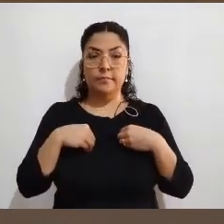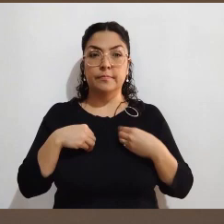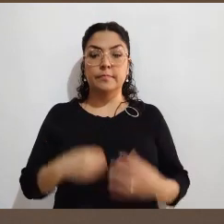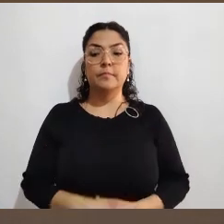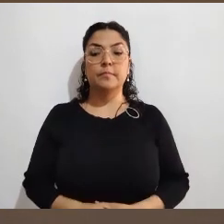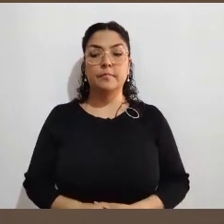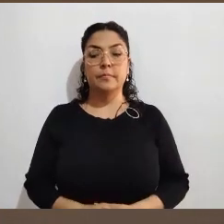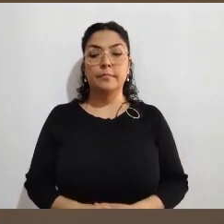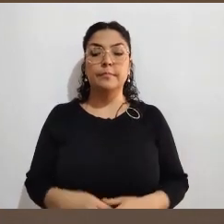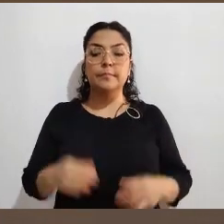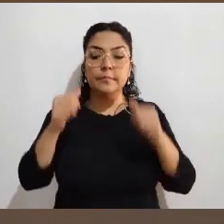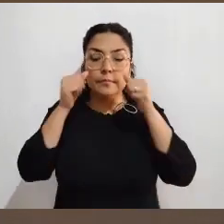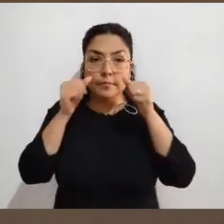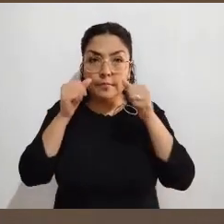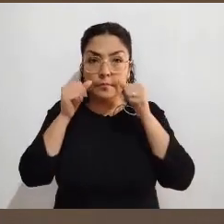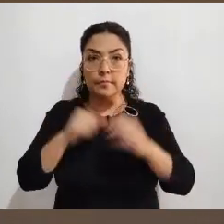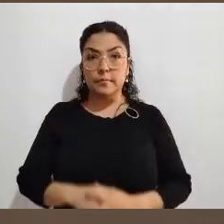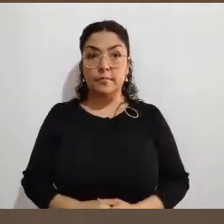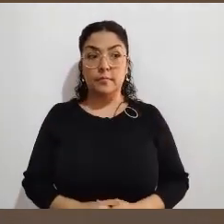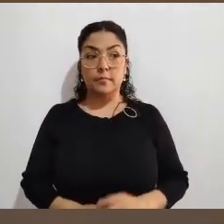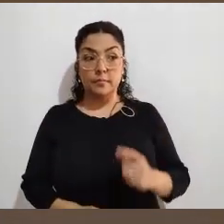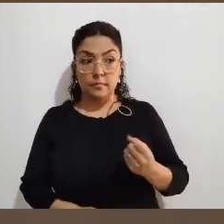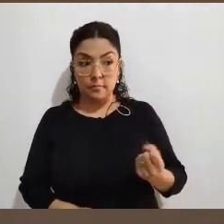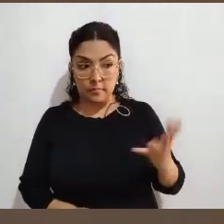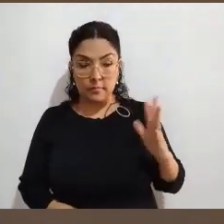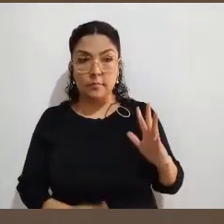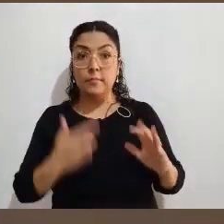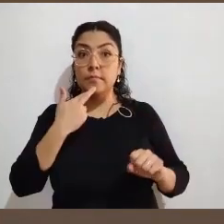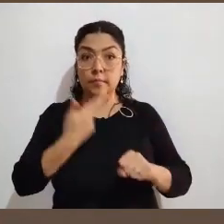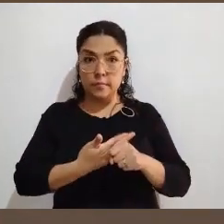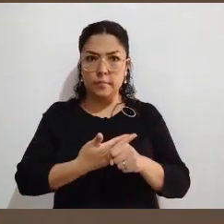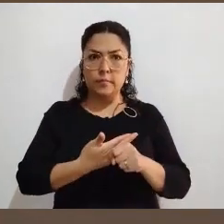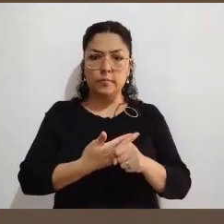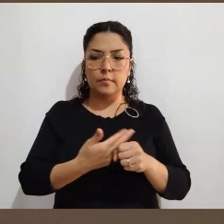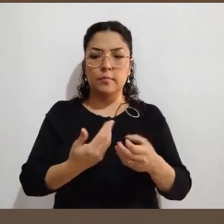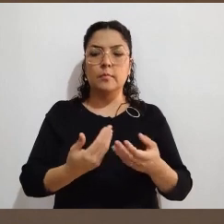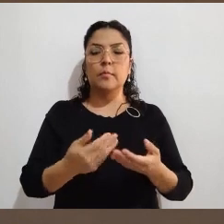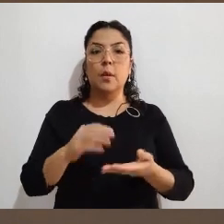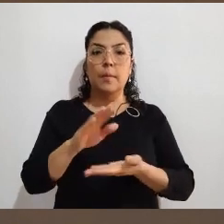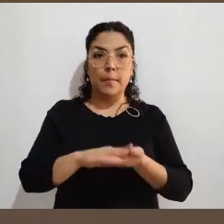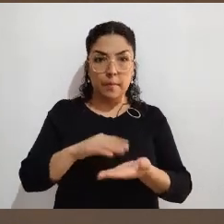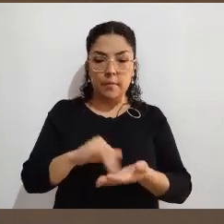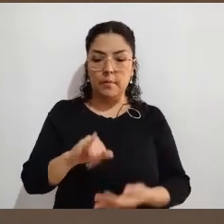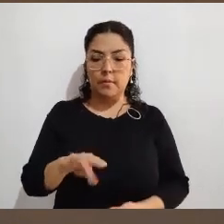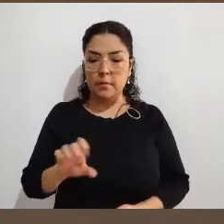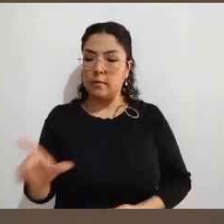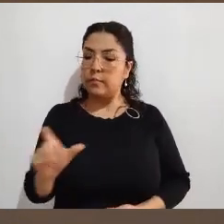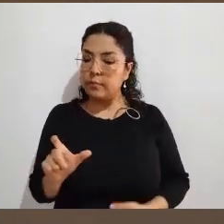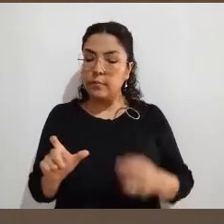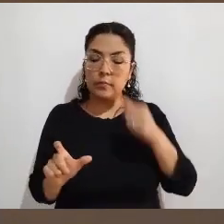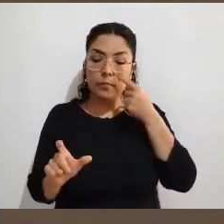democracia, con la diferencia de que ellos no van a estar recibiendo votos, sino van a estar, por el contrario, monitoreando,